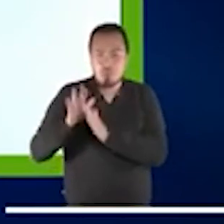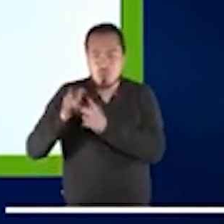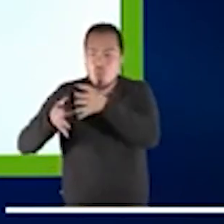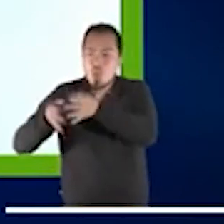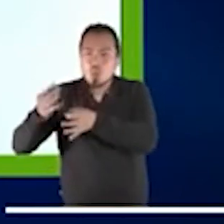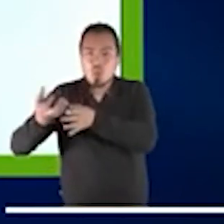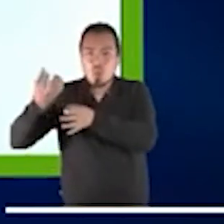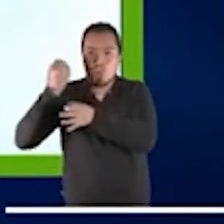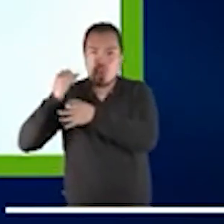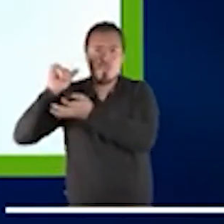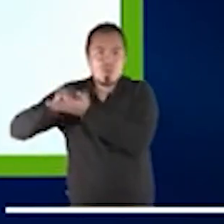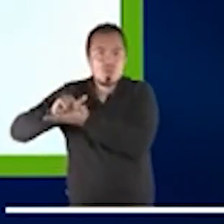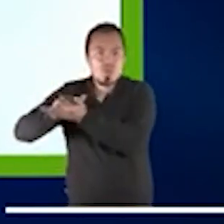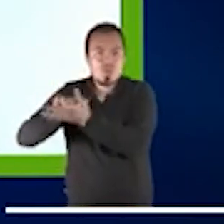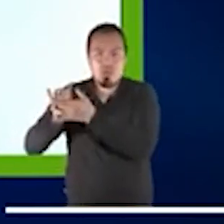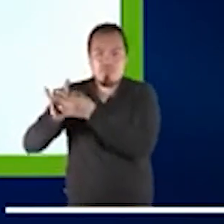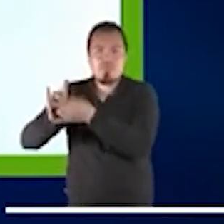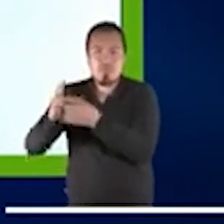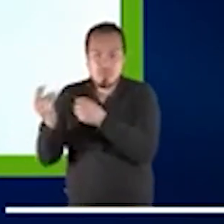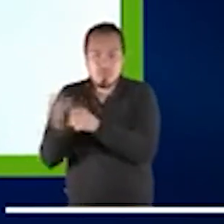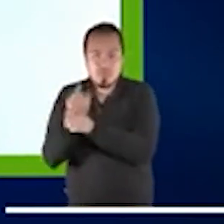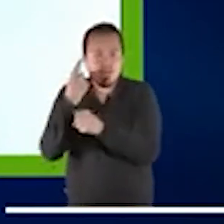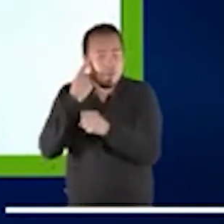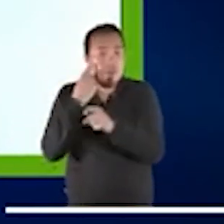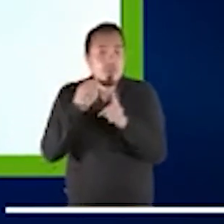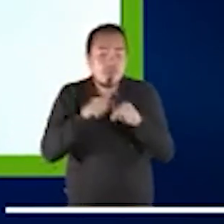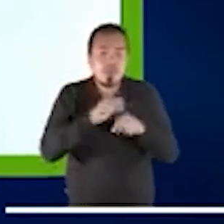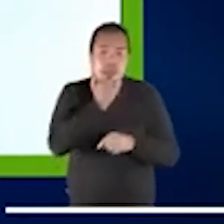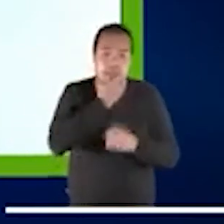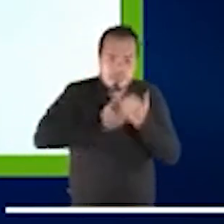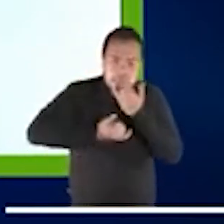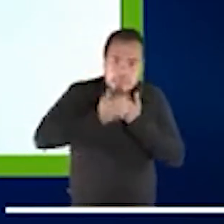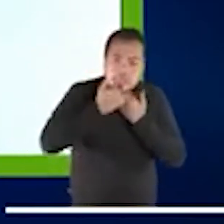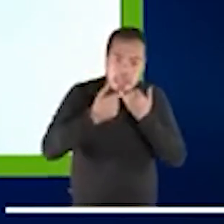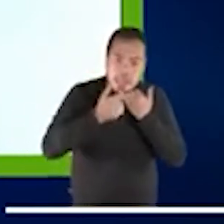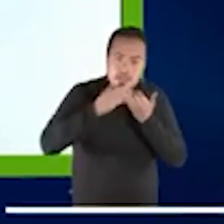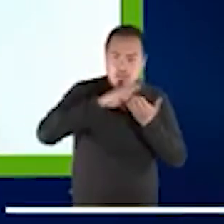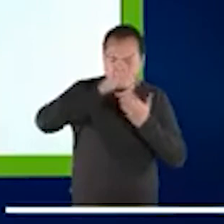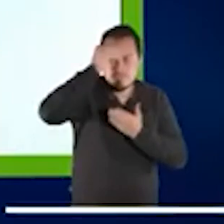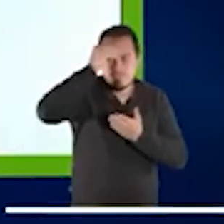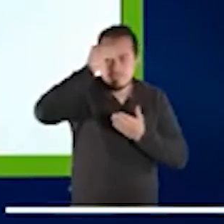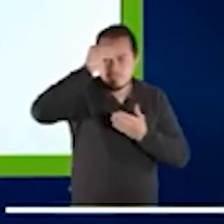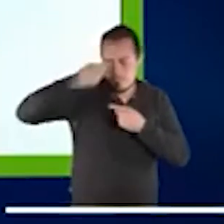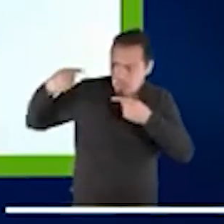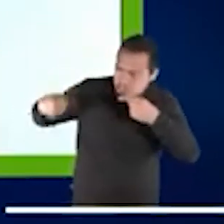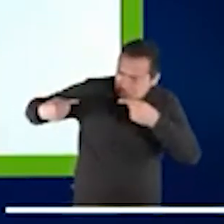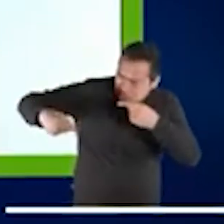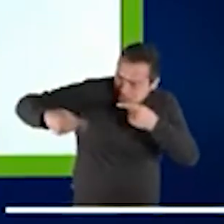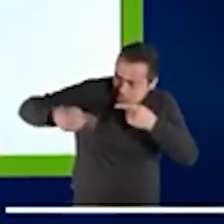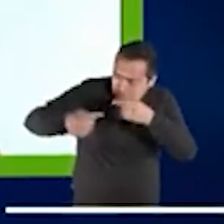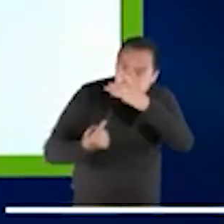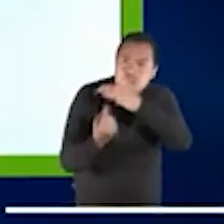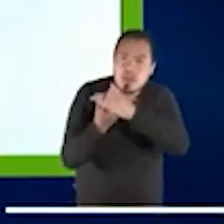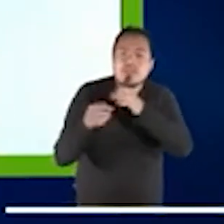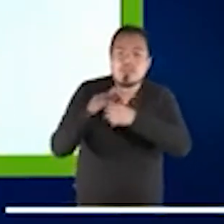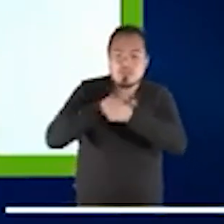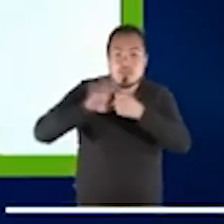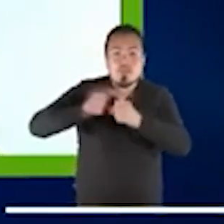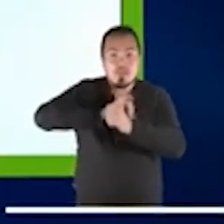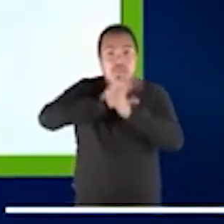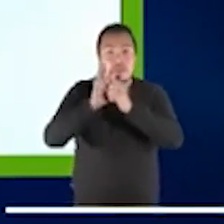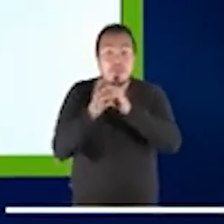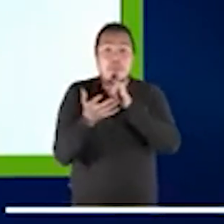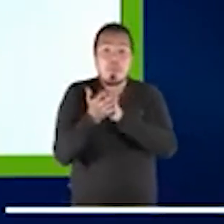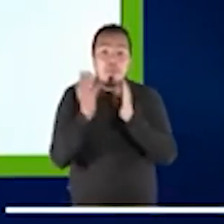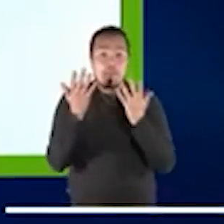al trauma social y aprender de los errores que han pasado durante la pandemia. Estas reflexiones